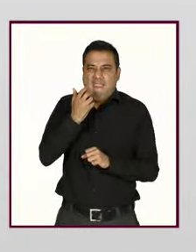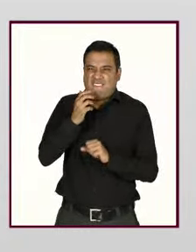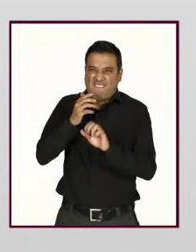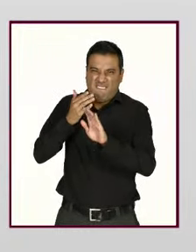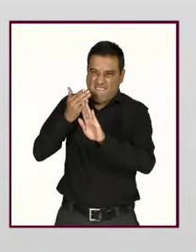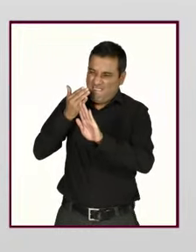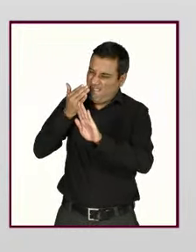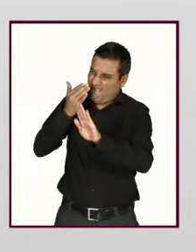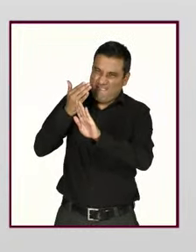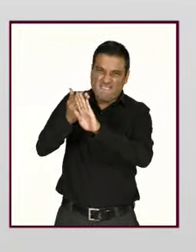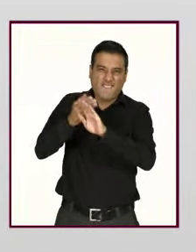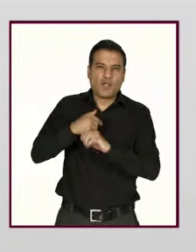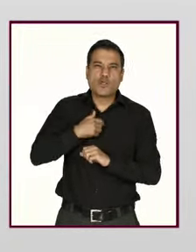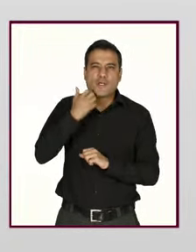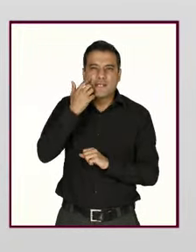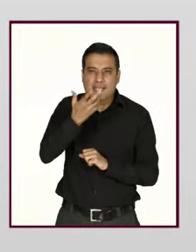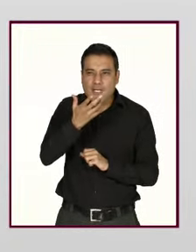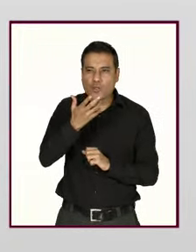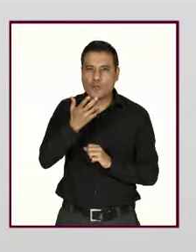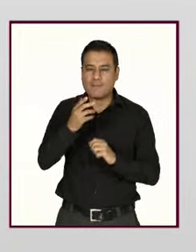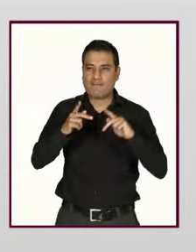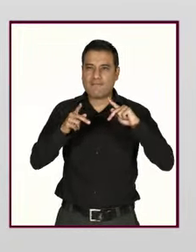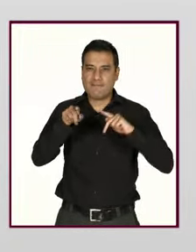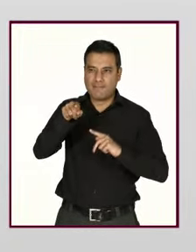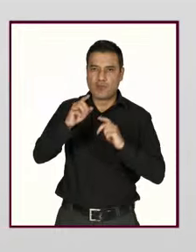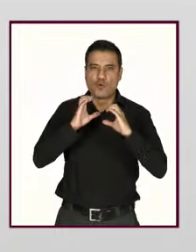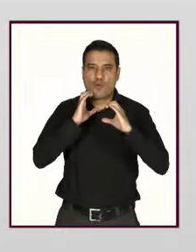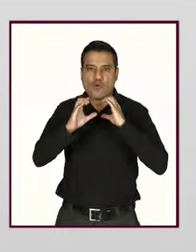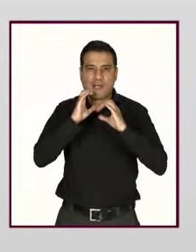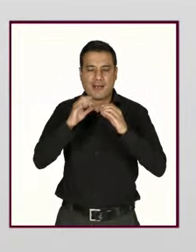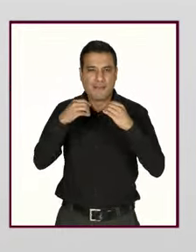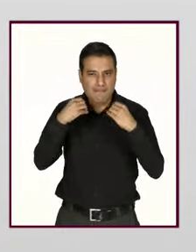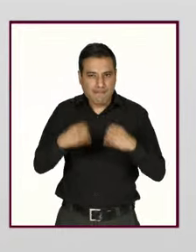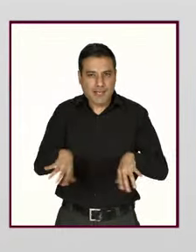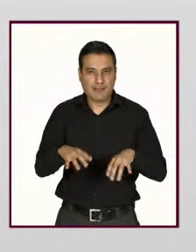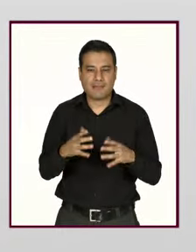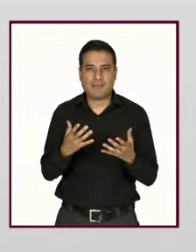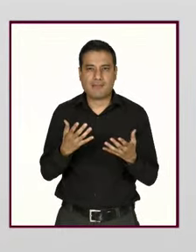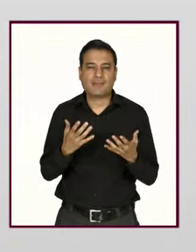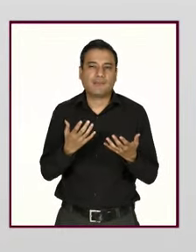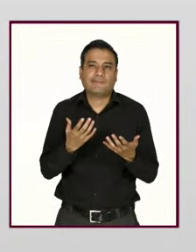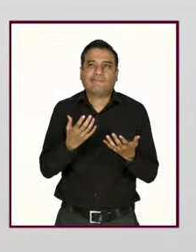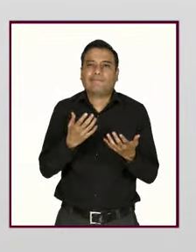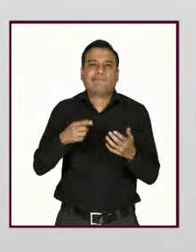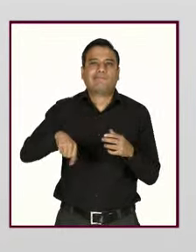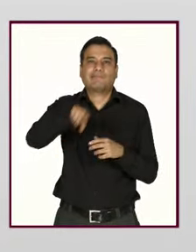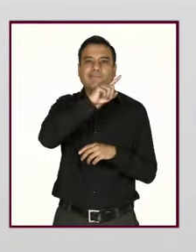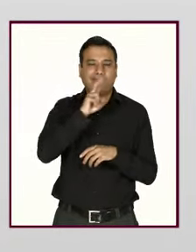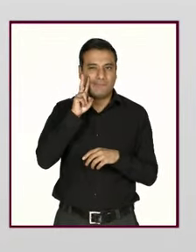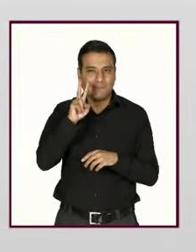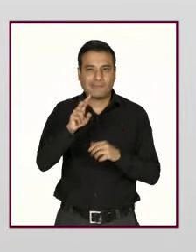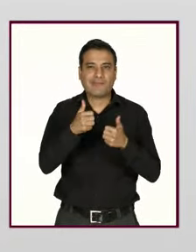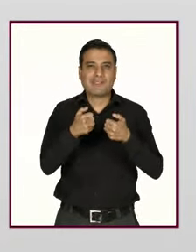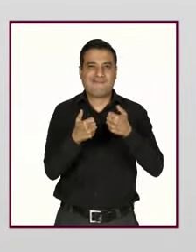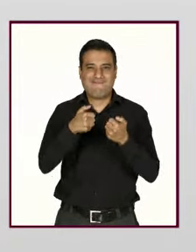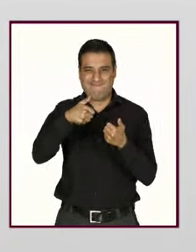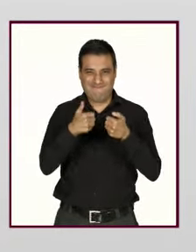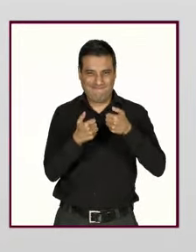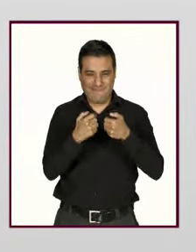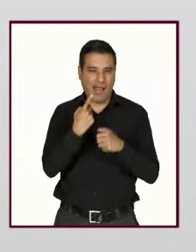dañar o afectar las comunicaciones de una persona. Por lo regular los vemos en la transmisión de videojuegos, por ejemplo.